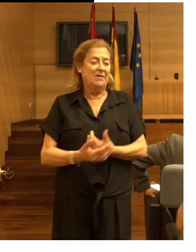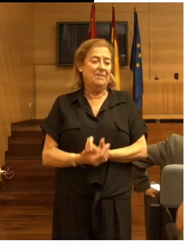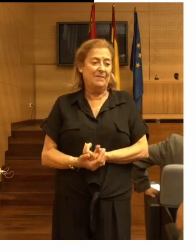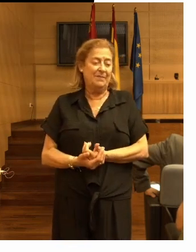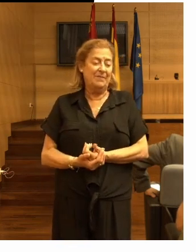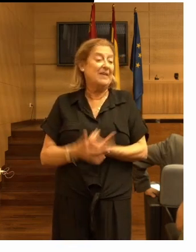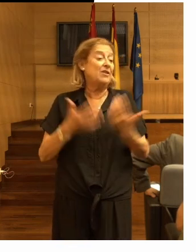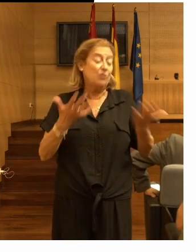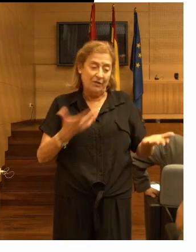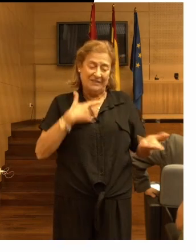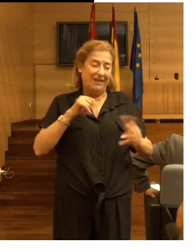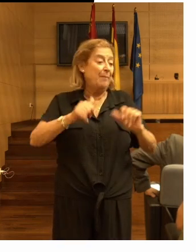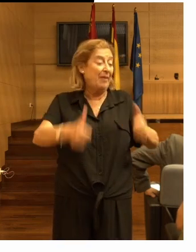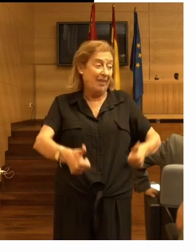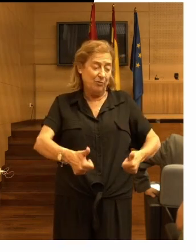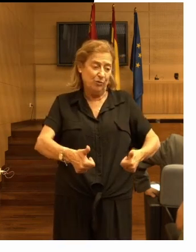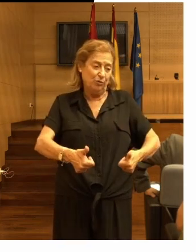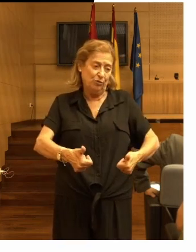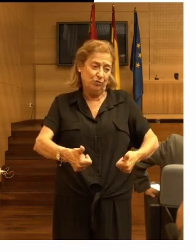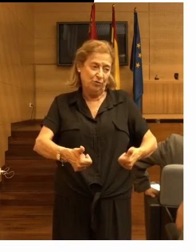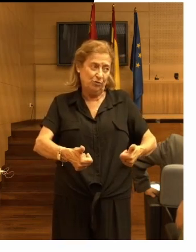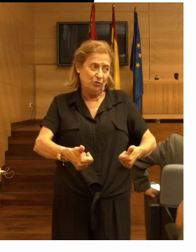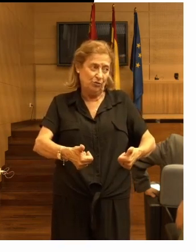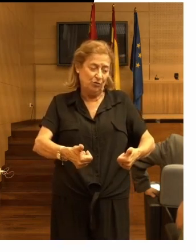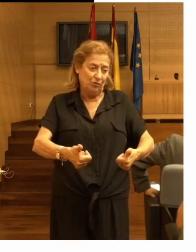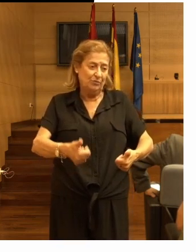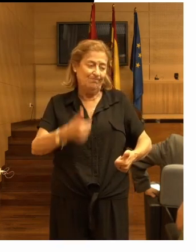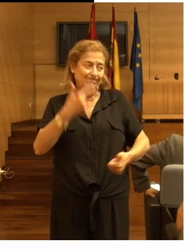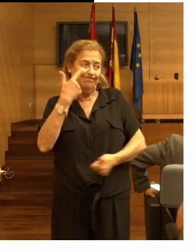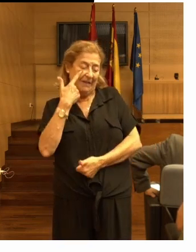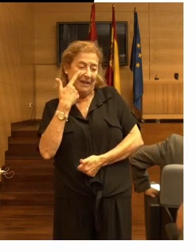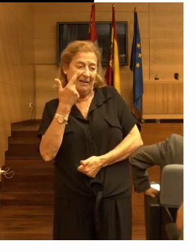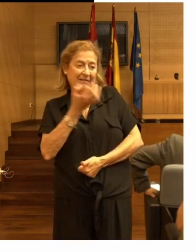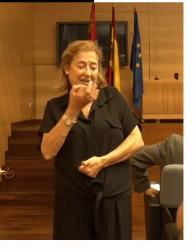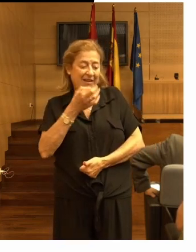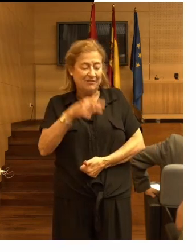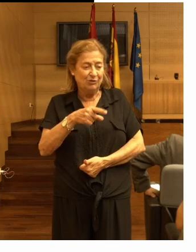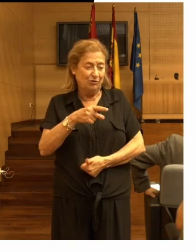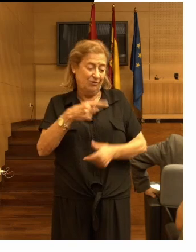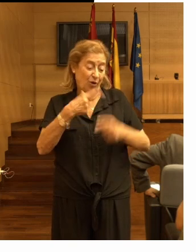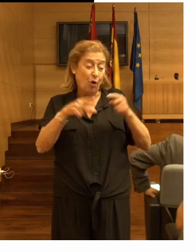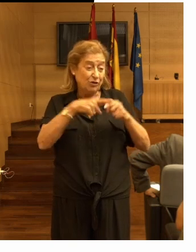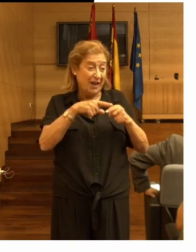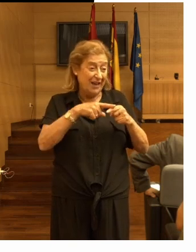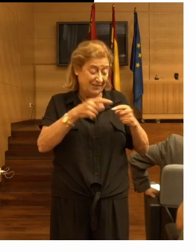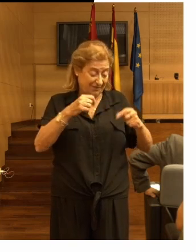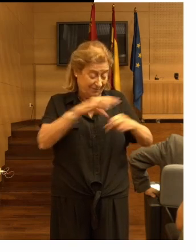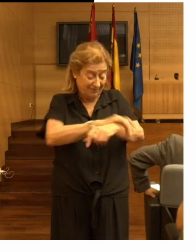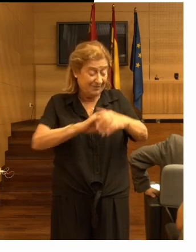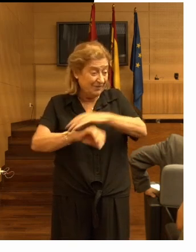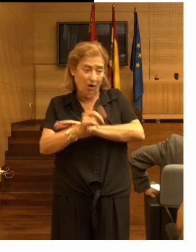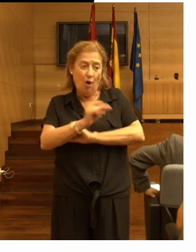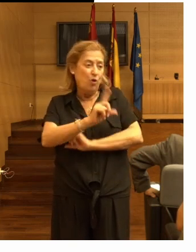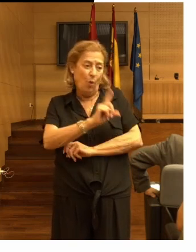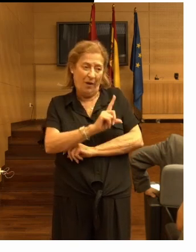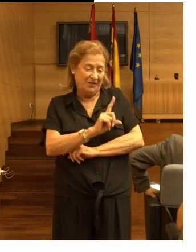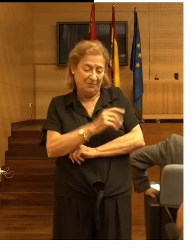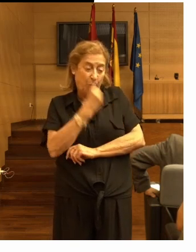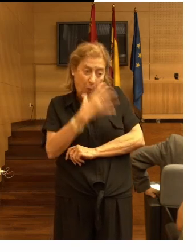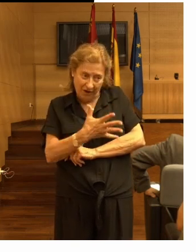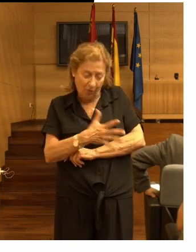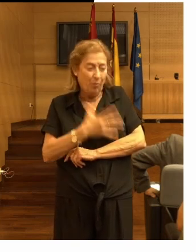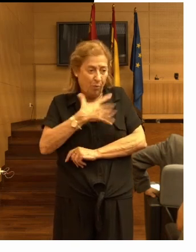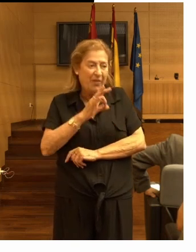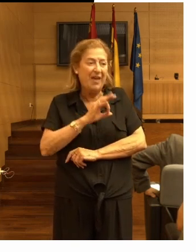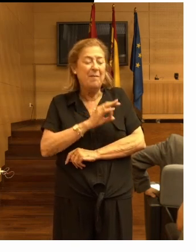así que empezamos a fijarnos en que estos dispositivos no solamente no eran efectivos sino que pueden